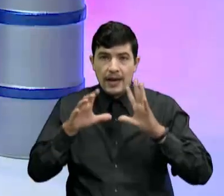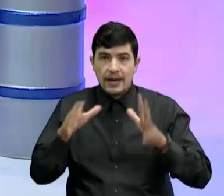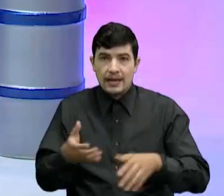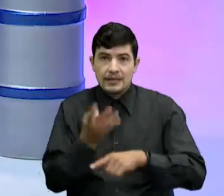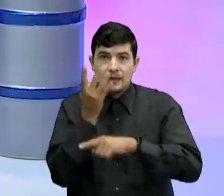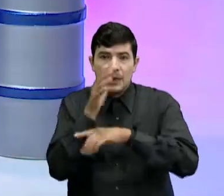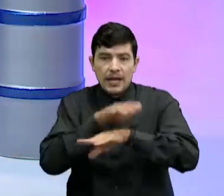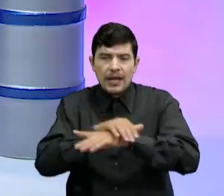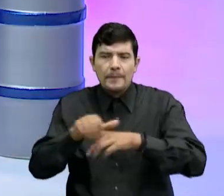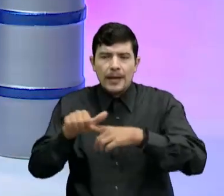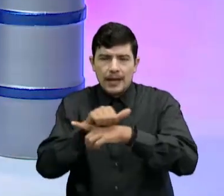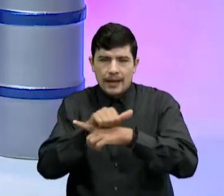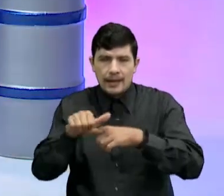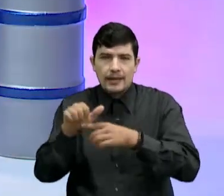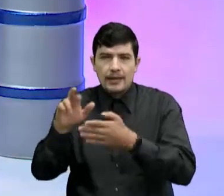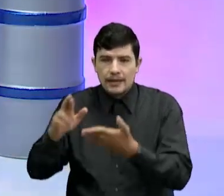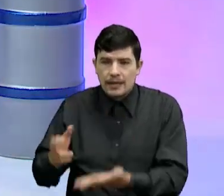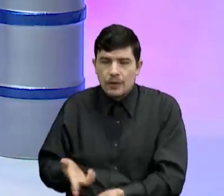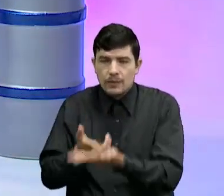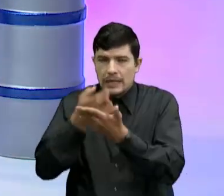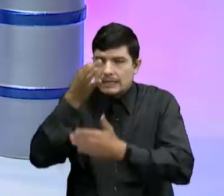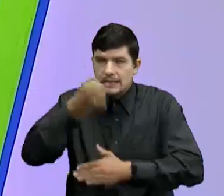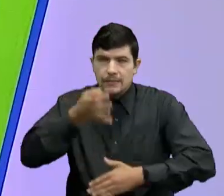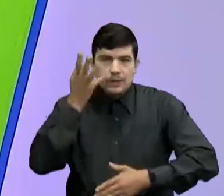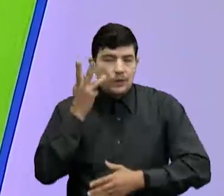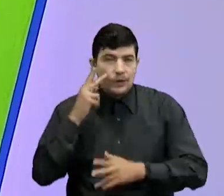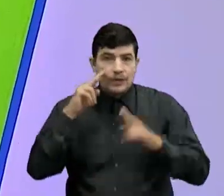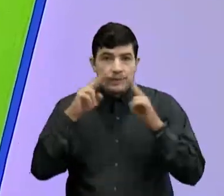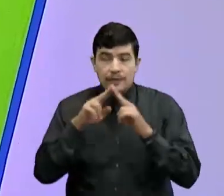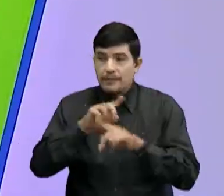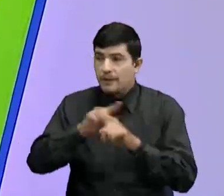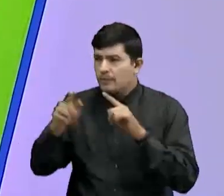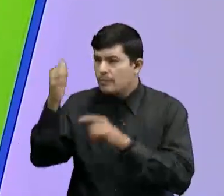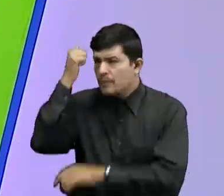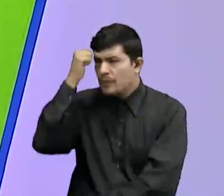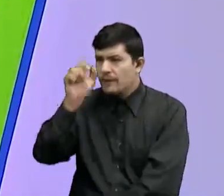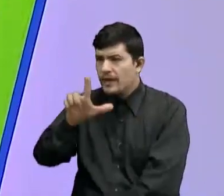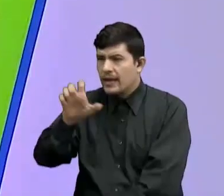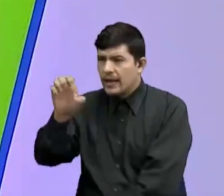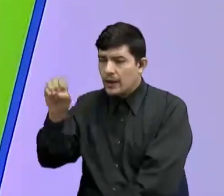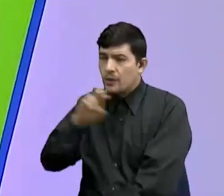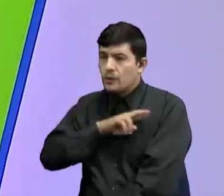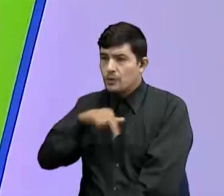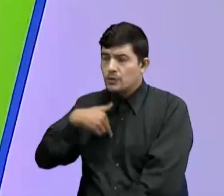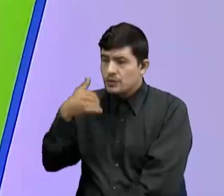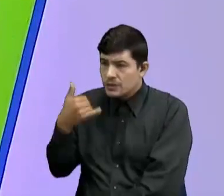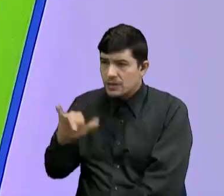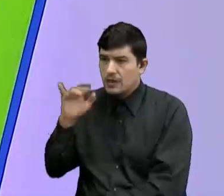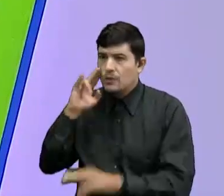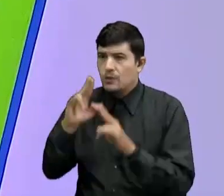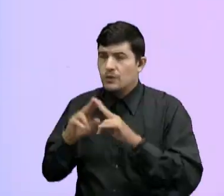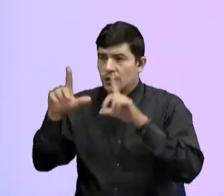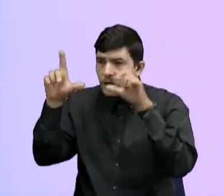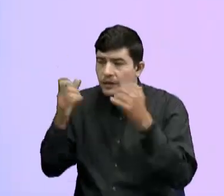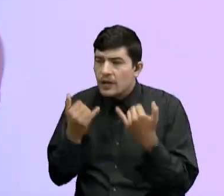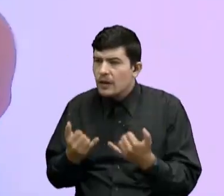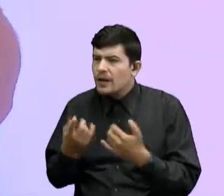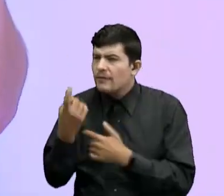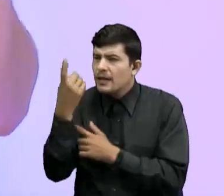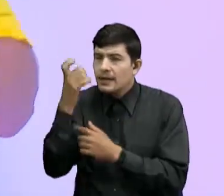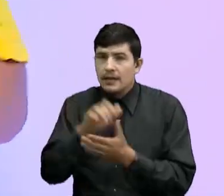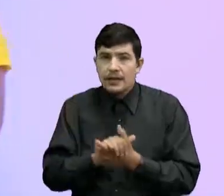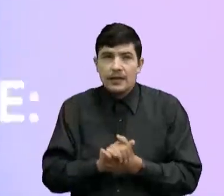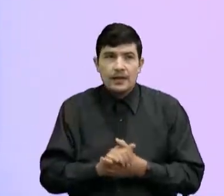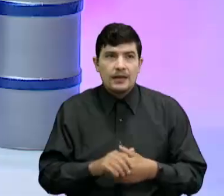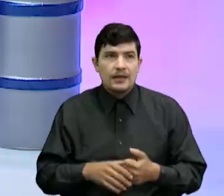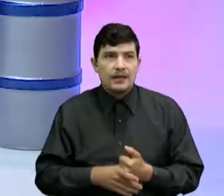repaso Y que por supuesto están muy conectados Pero Profe Leo Ya vimos las fotos ¿Qué nos faltará? La